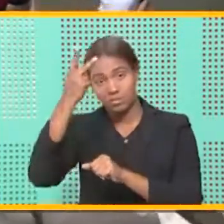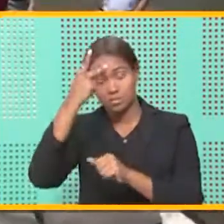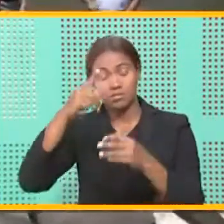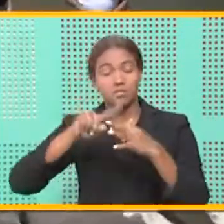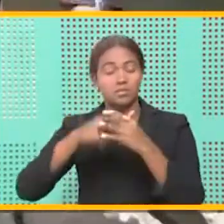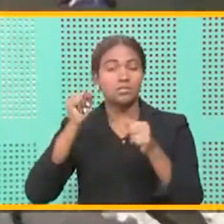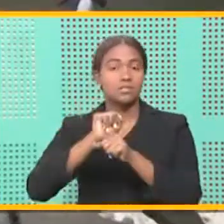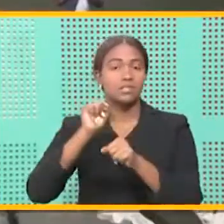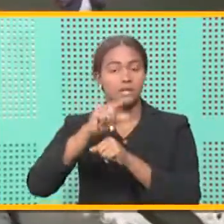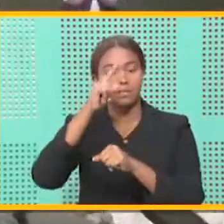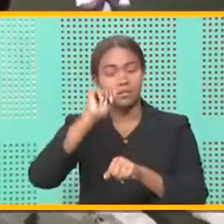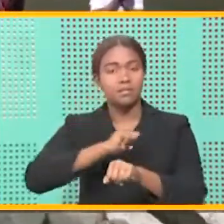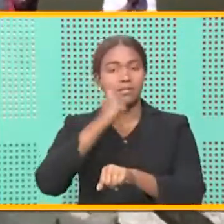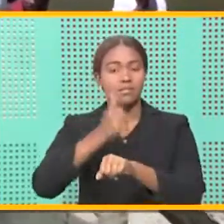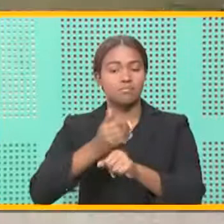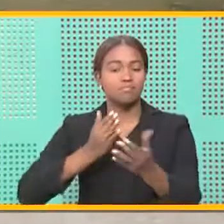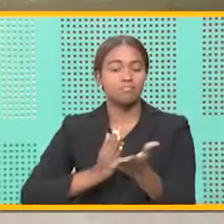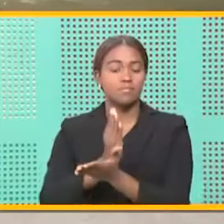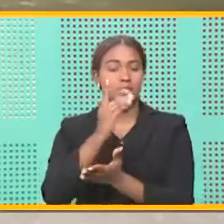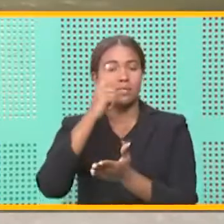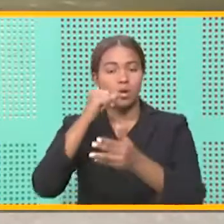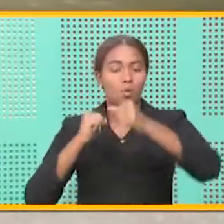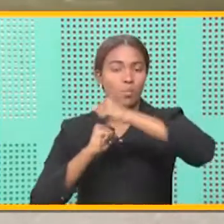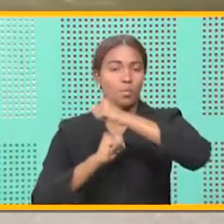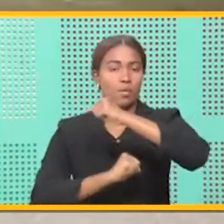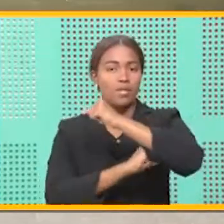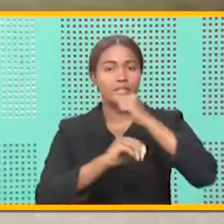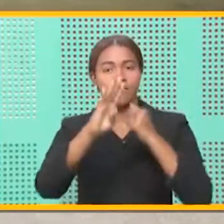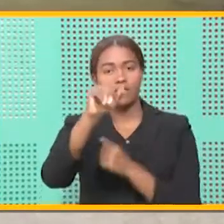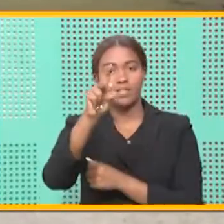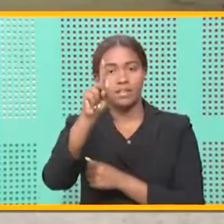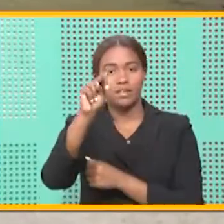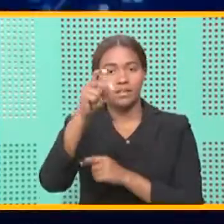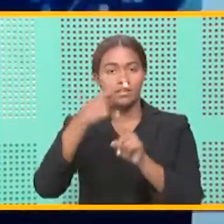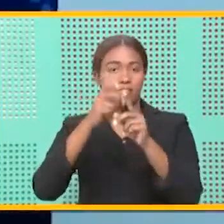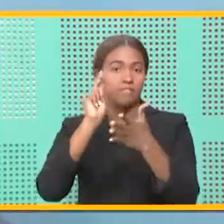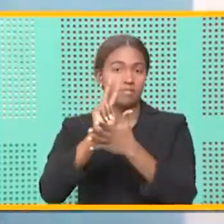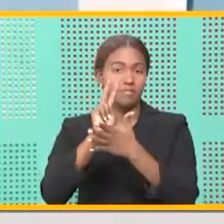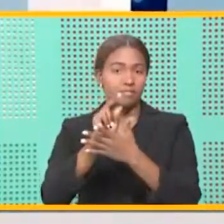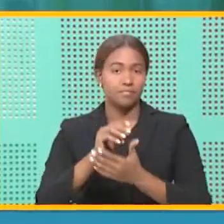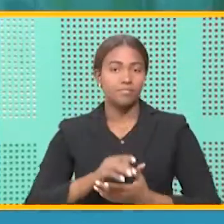trabajos para restablecer paso por Puente El Badén en La Vega.